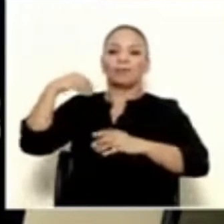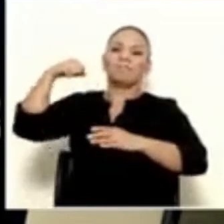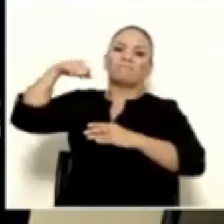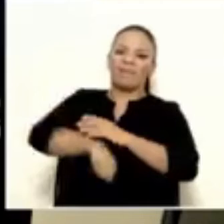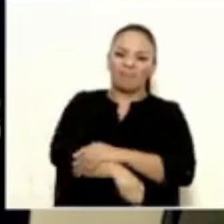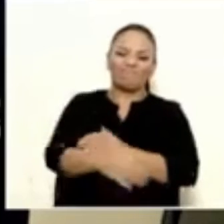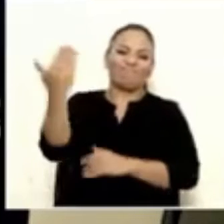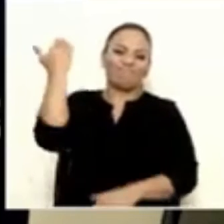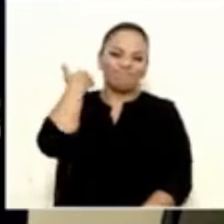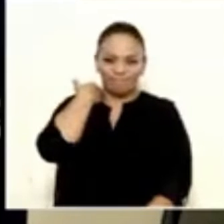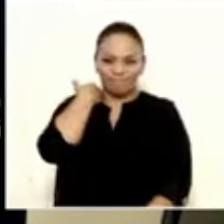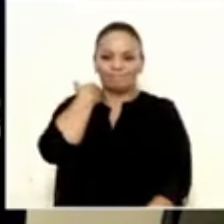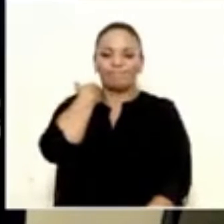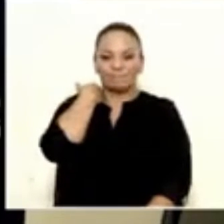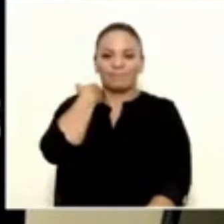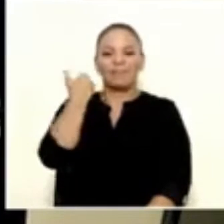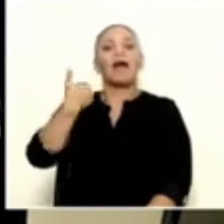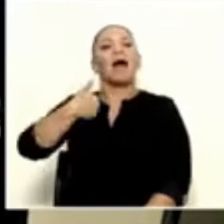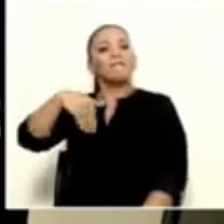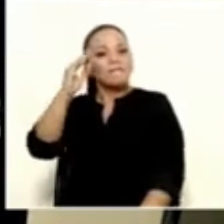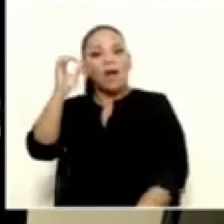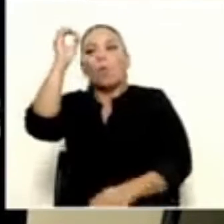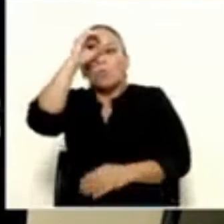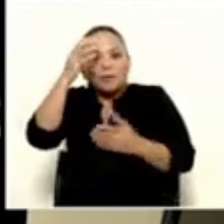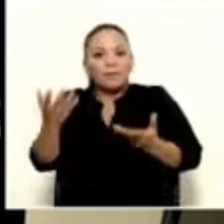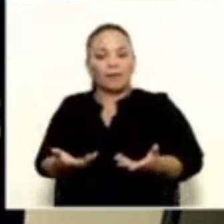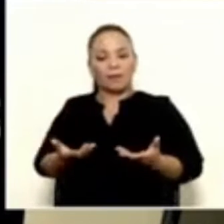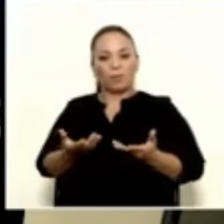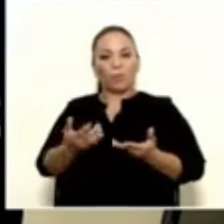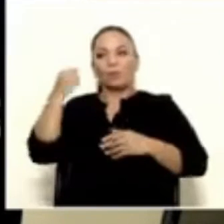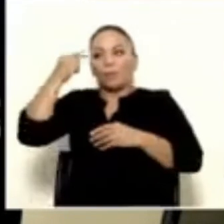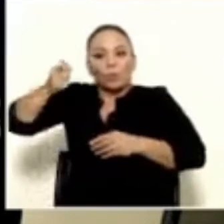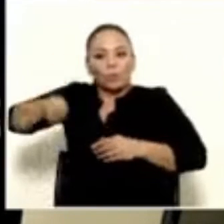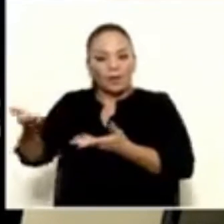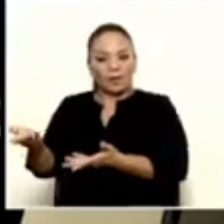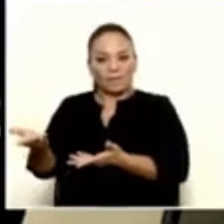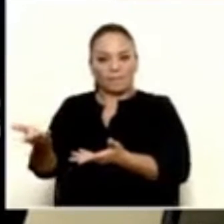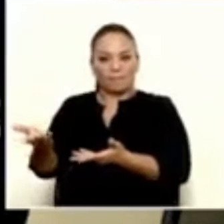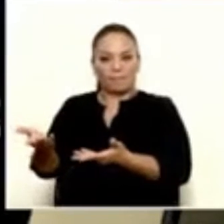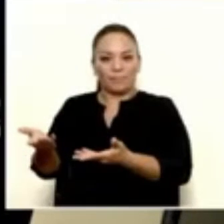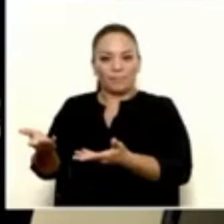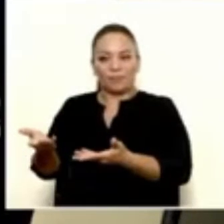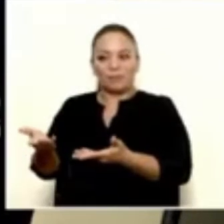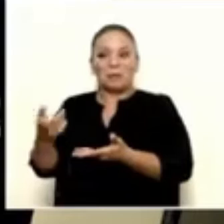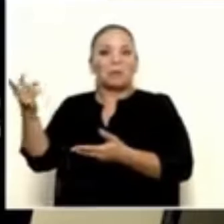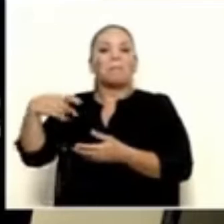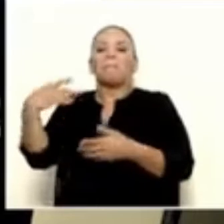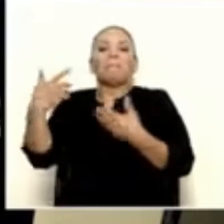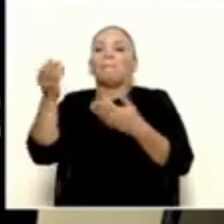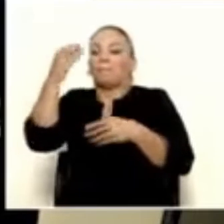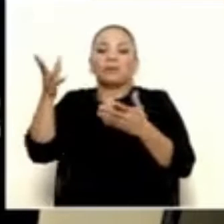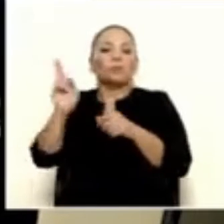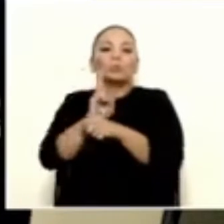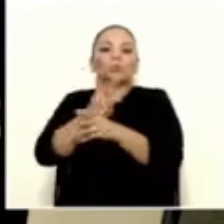pata porque había un criterio que no, que a don Guillermo Malabás y Vargas, para usar un